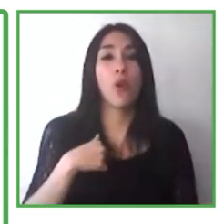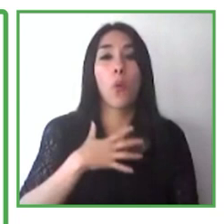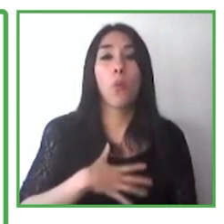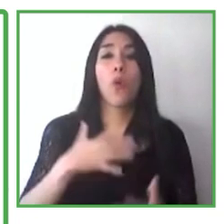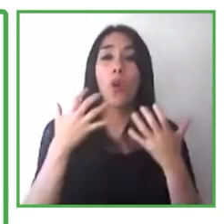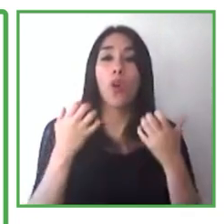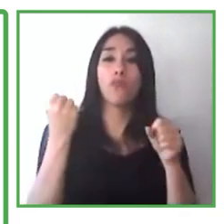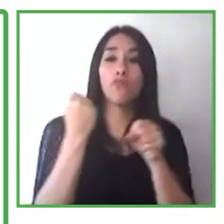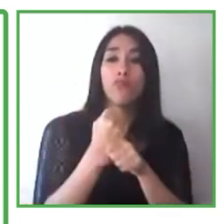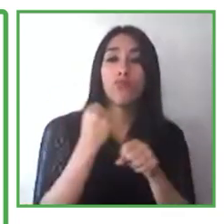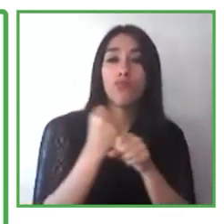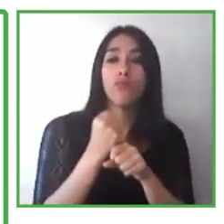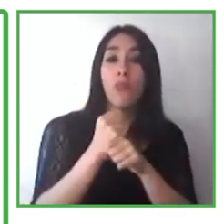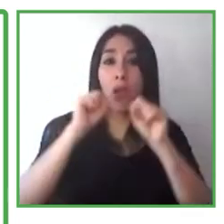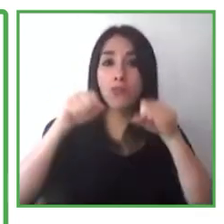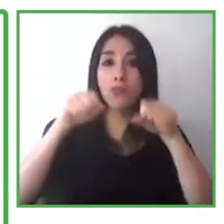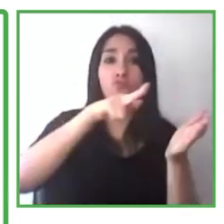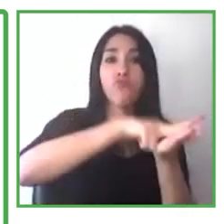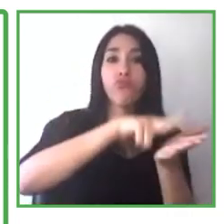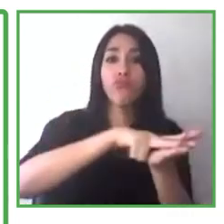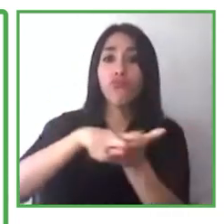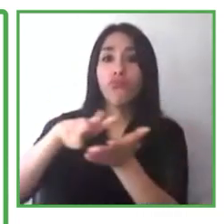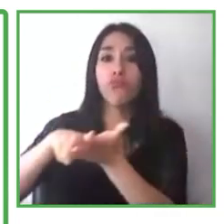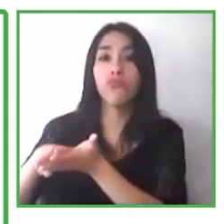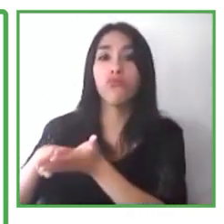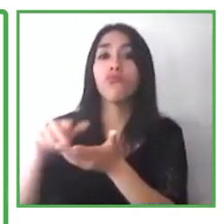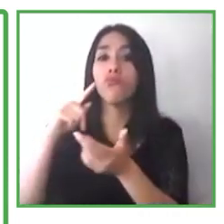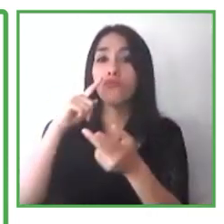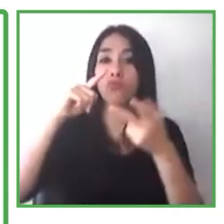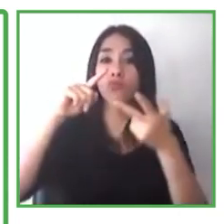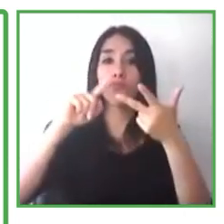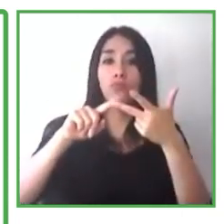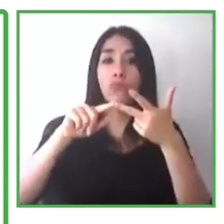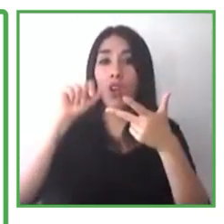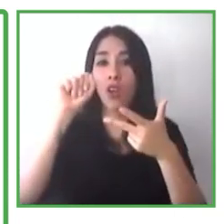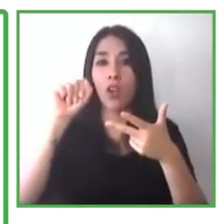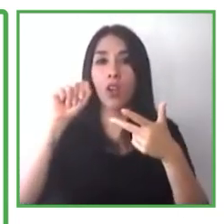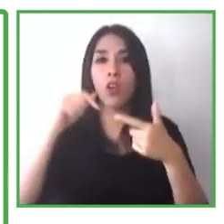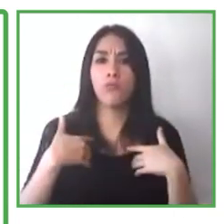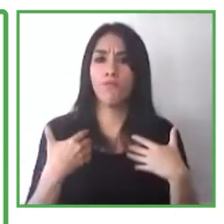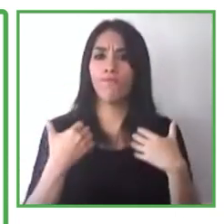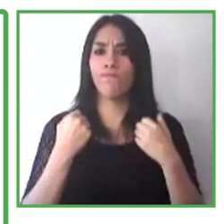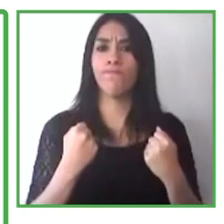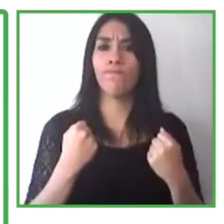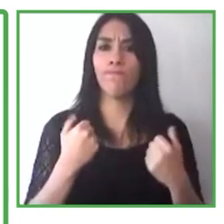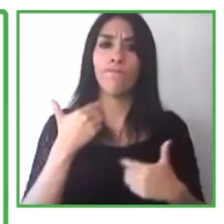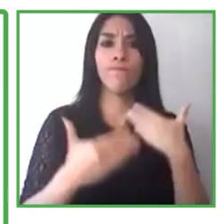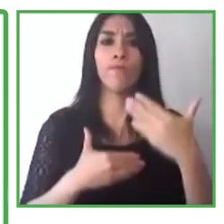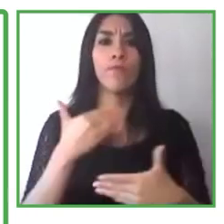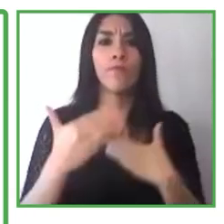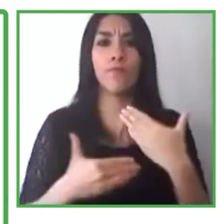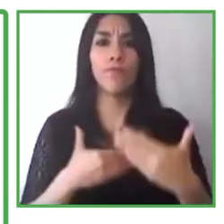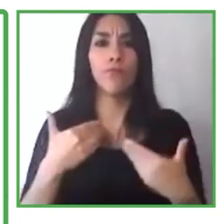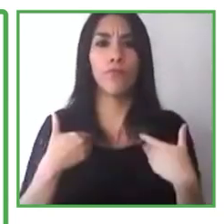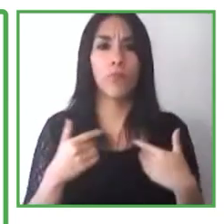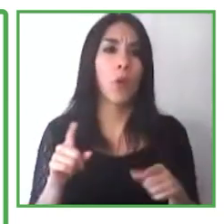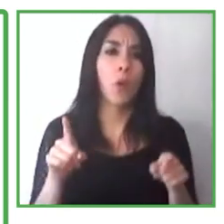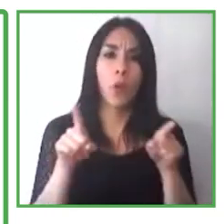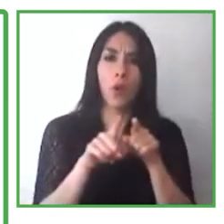3A, respecto a la actitud, es algo que es mucho más complejo para